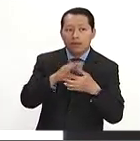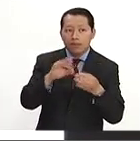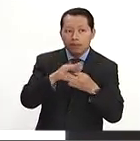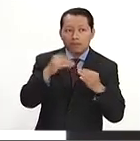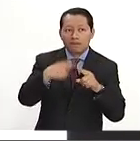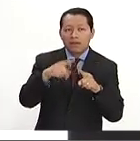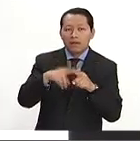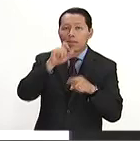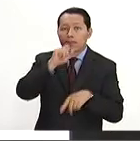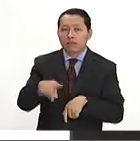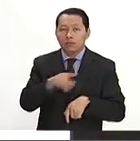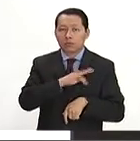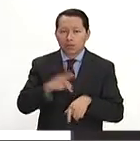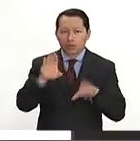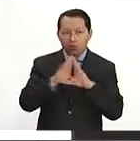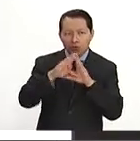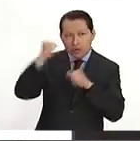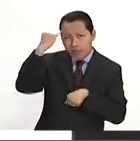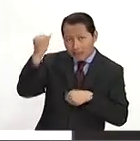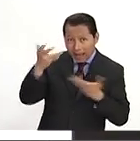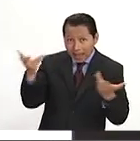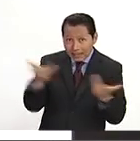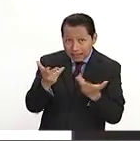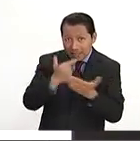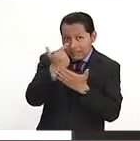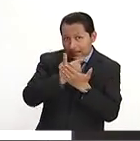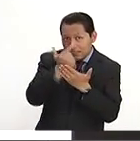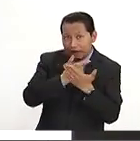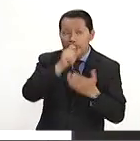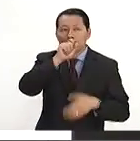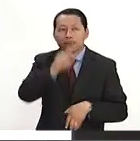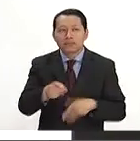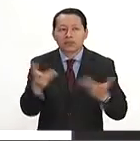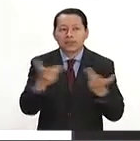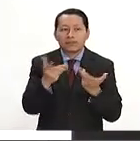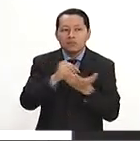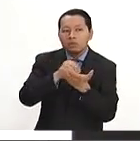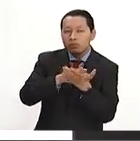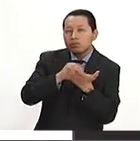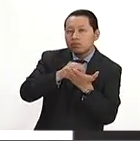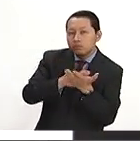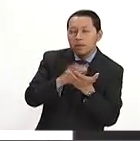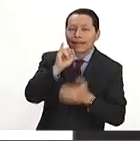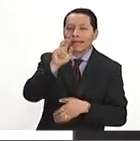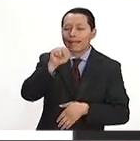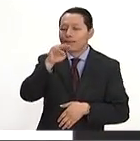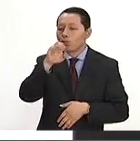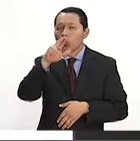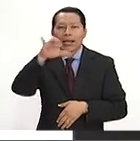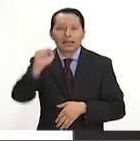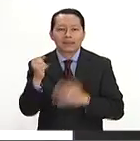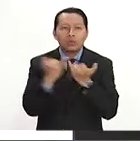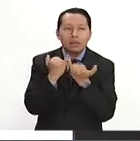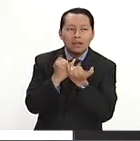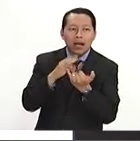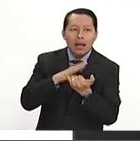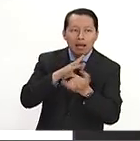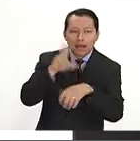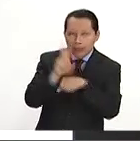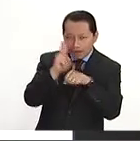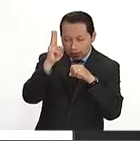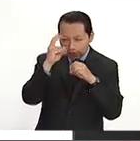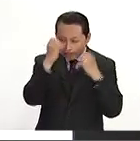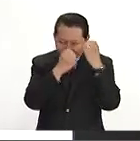La idea de generar, por ejemplo, estadísticas que también las hemos hecho con InMujeres y los observatorios estatales,